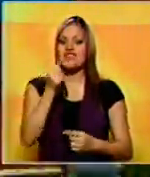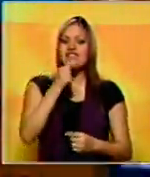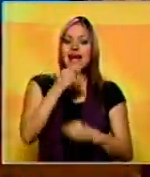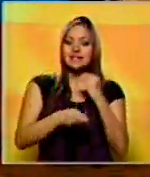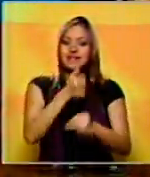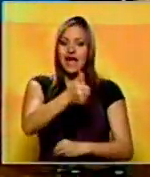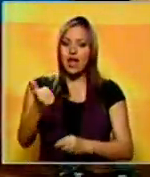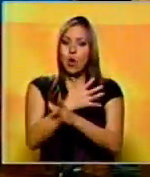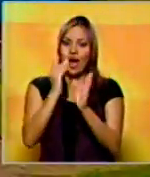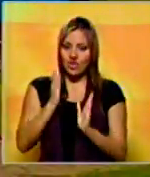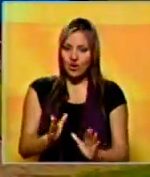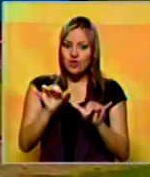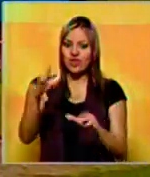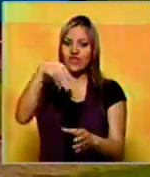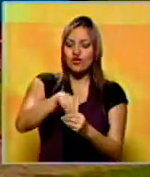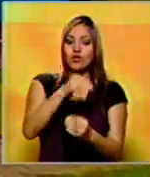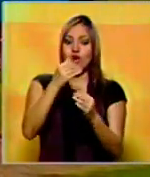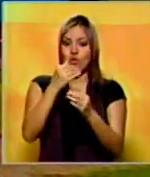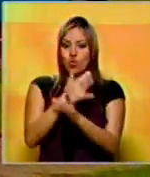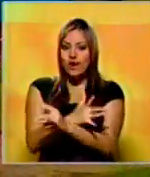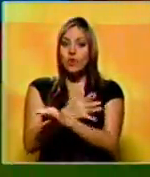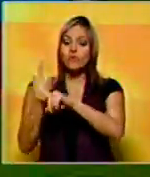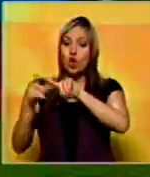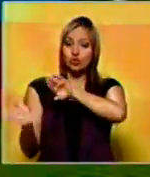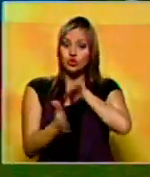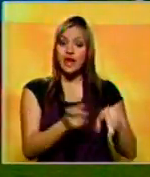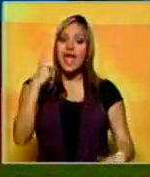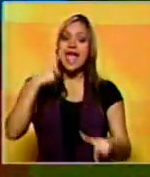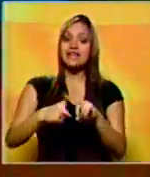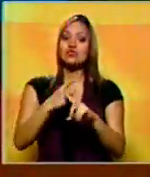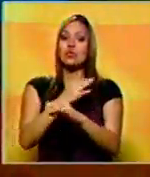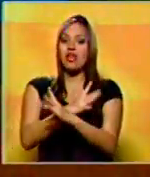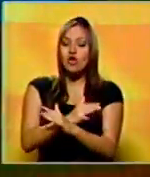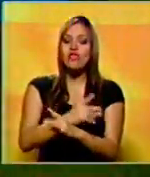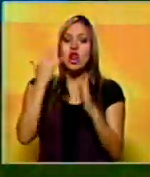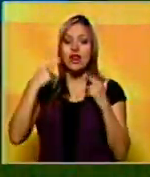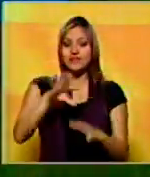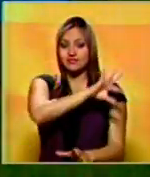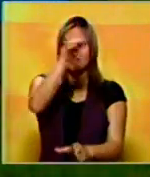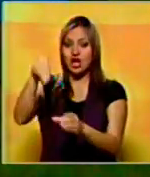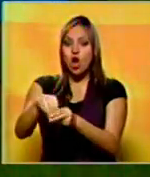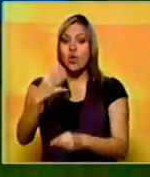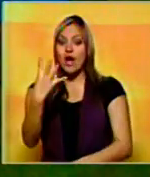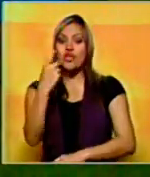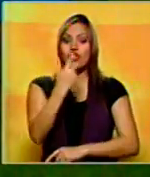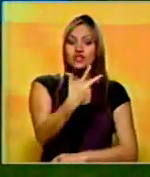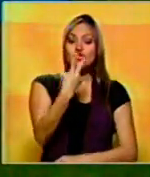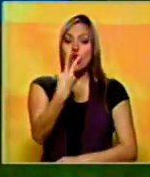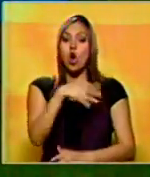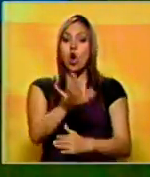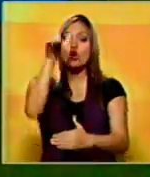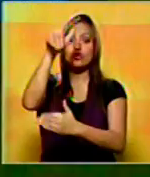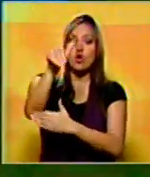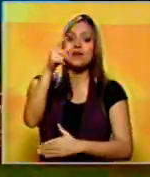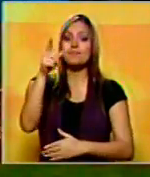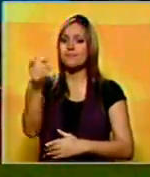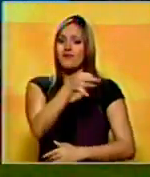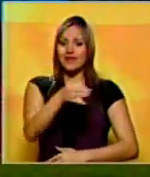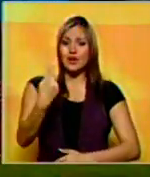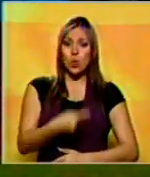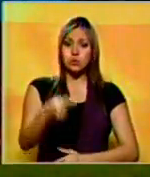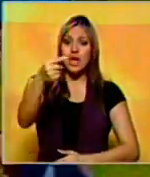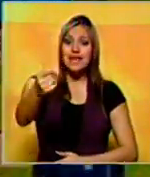Maracay, Bo Carlos Rivero volvió a brillar con su nuevo equipo. El ex jugador de los Leones del Caracas se fue de 4-3, con dos honrones, incluido un gran slam,